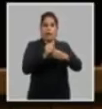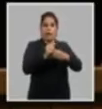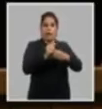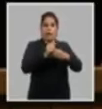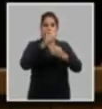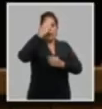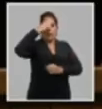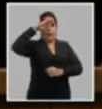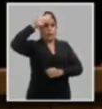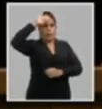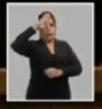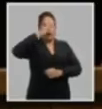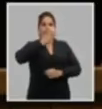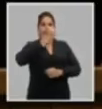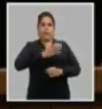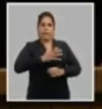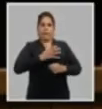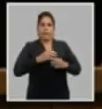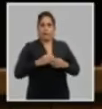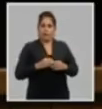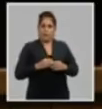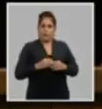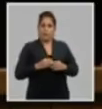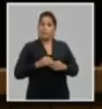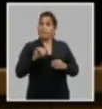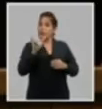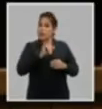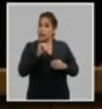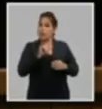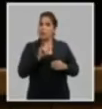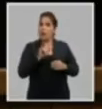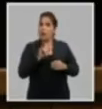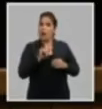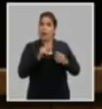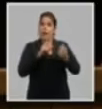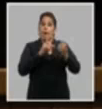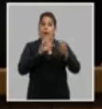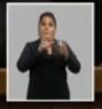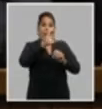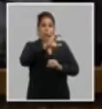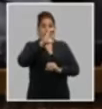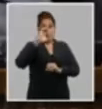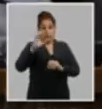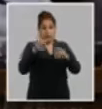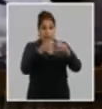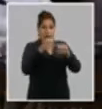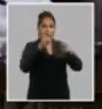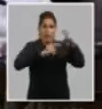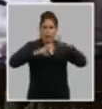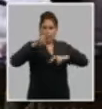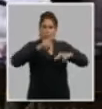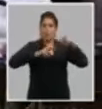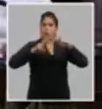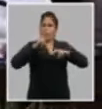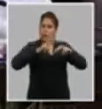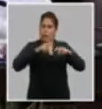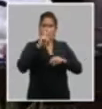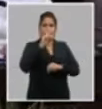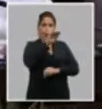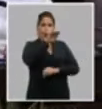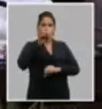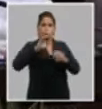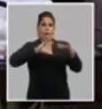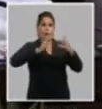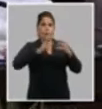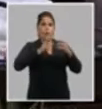revolución cubana Fidel Castro Ruz faculta al comité central para la elaboración y aplicación de las normas